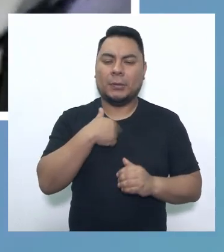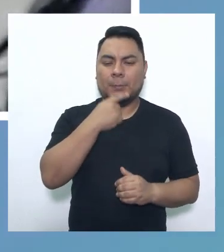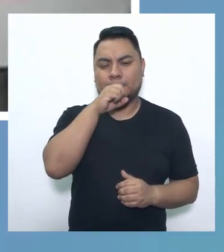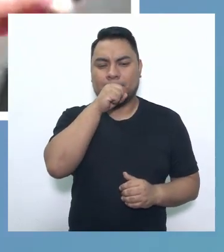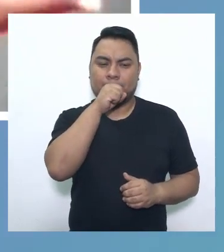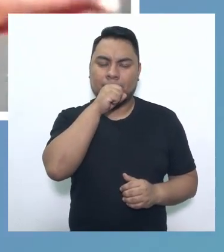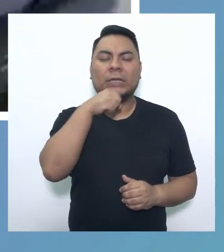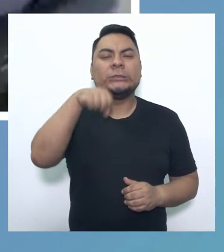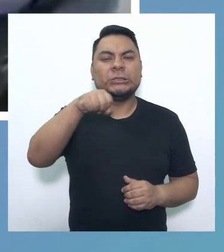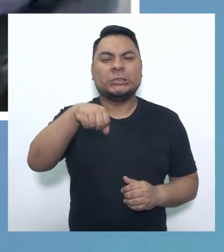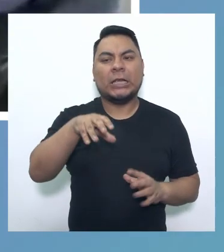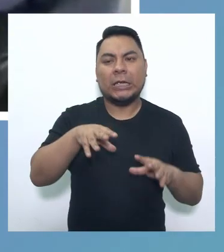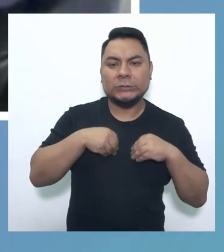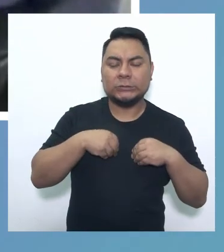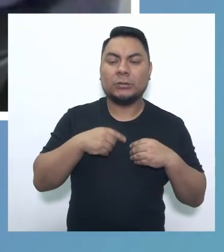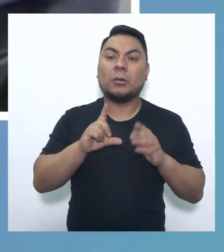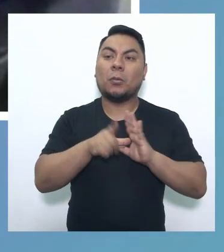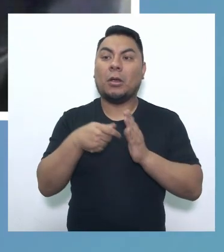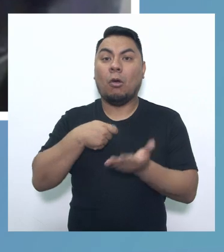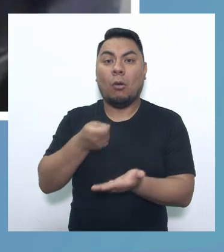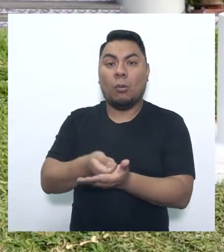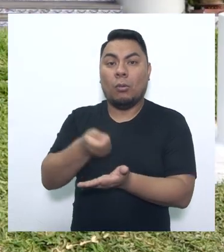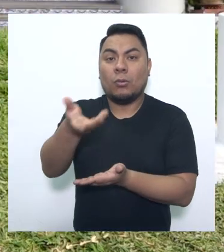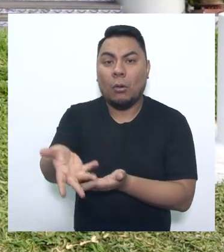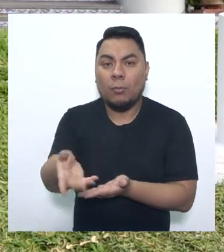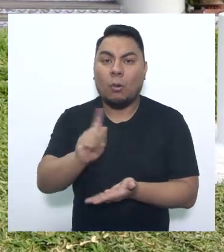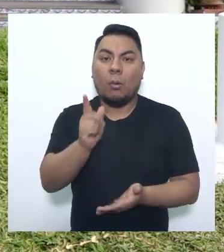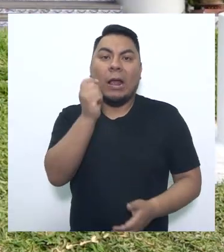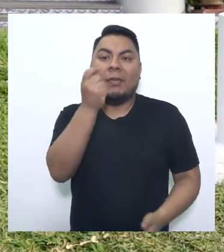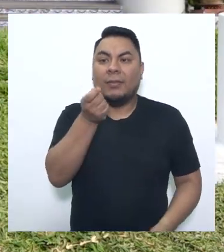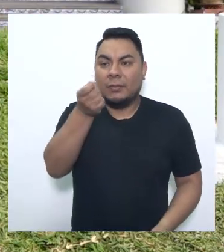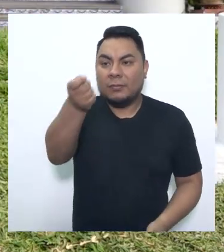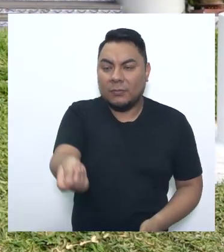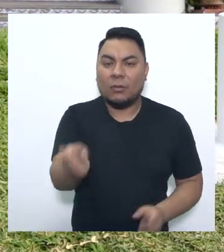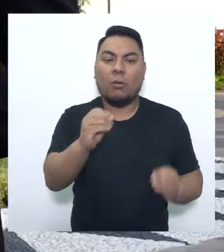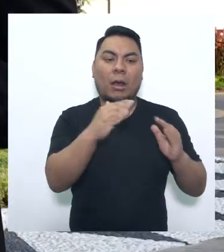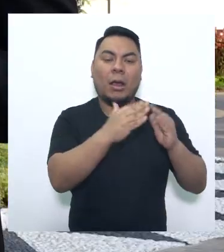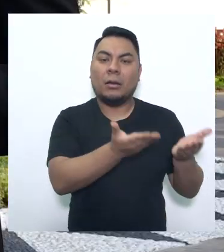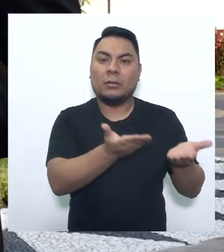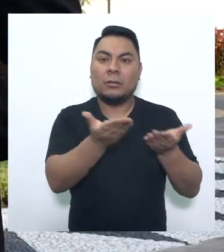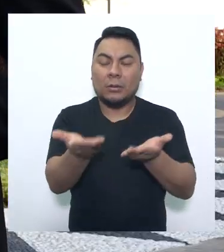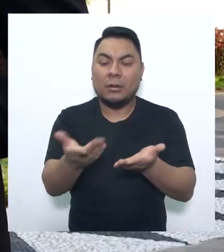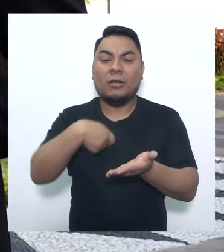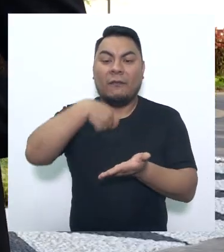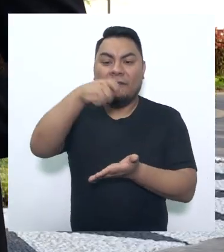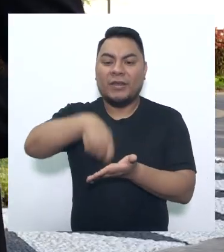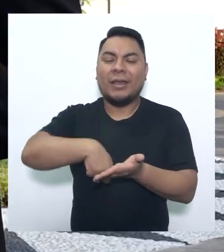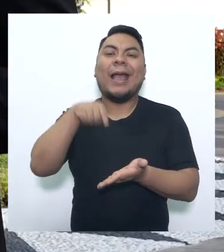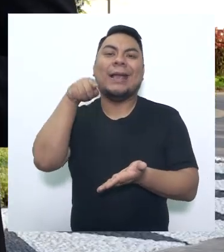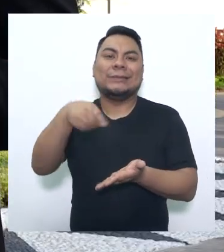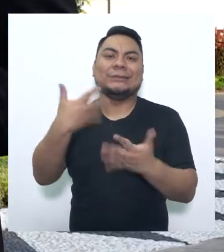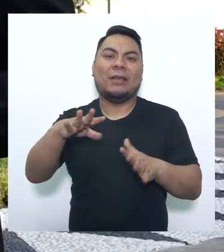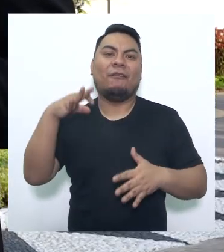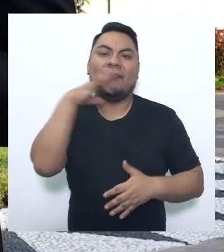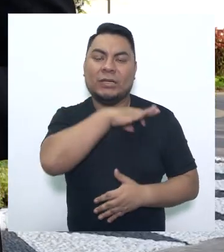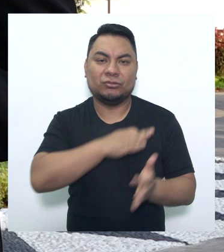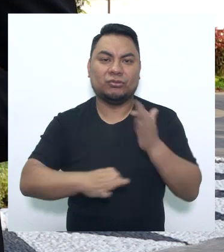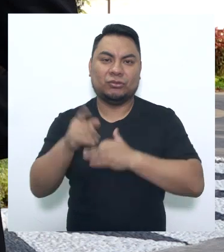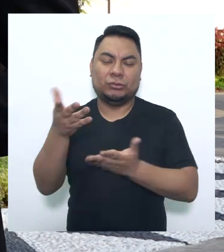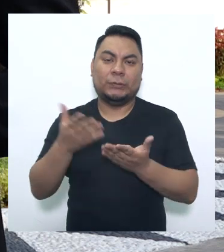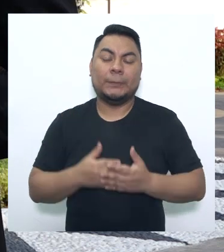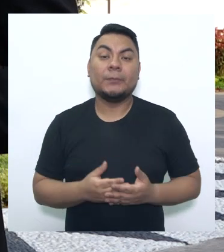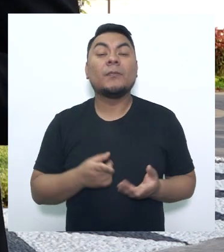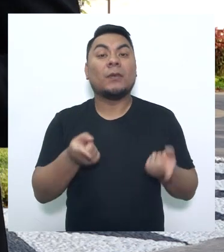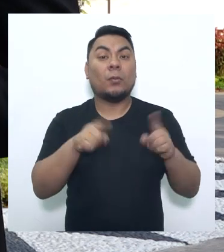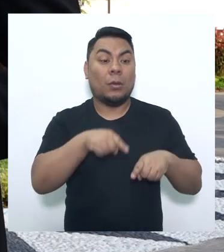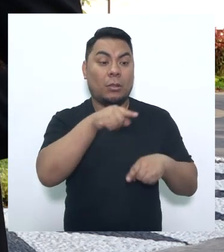dispone de su patrimonio, cuando hay un perjuicio de su patrimonio. Es decir, si no existe disposición patrimonial,